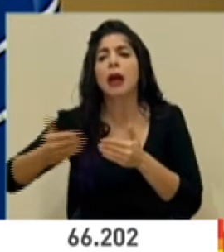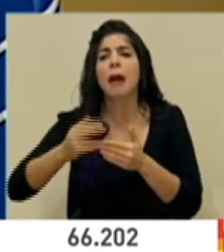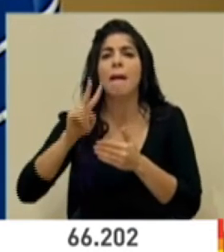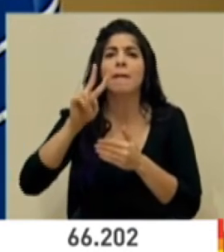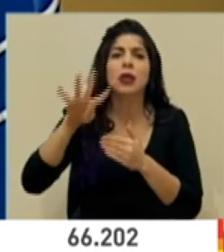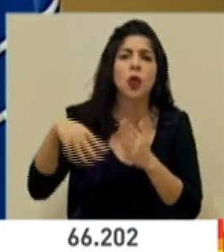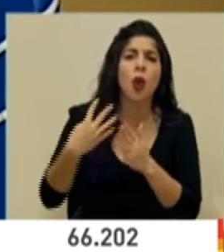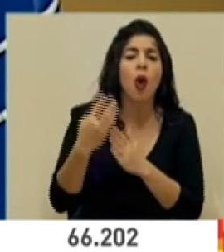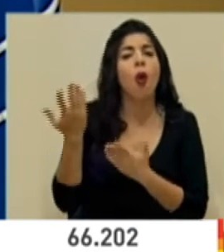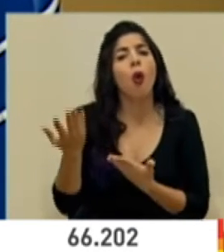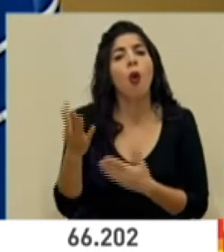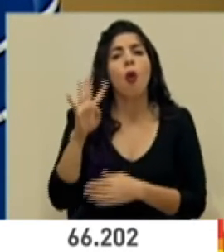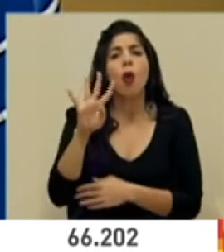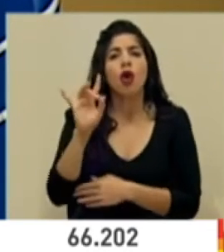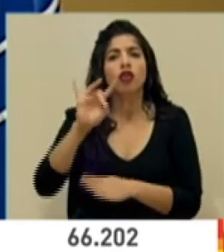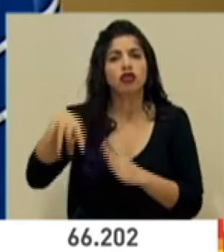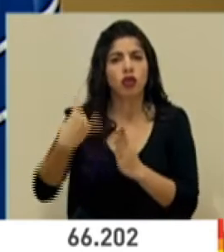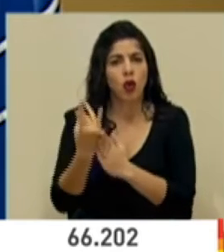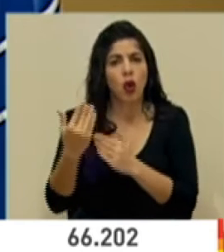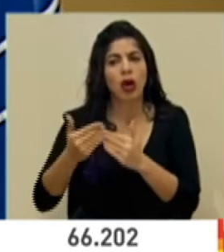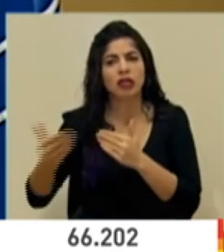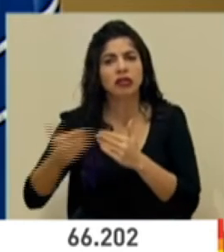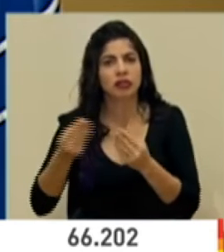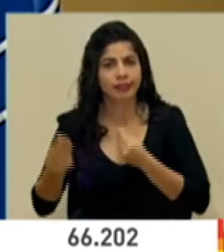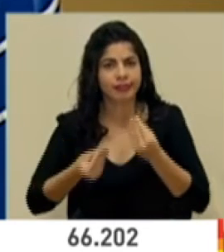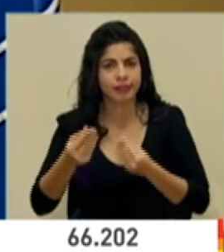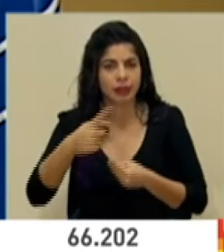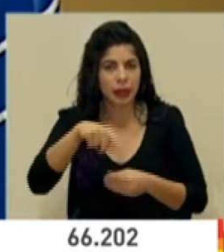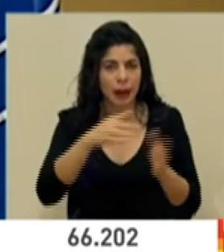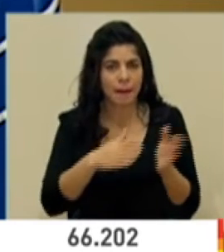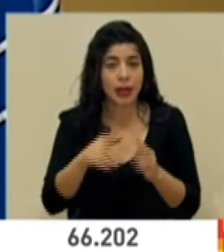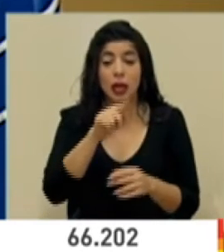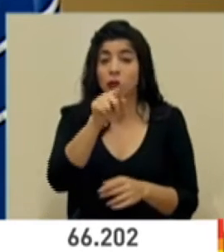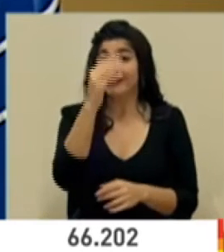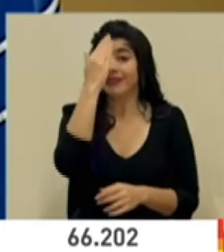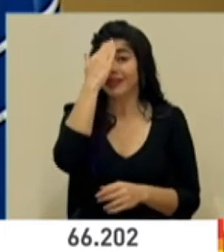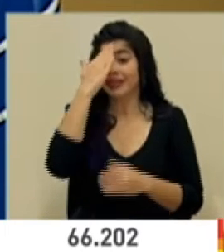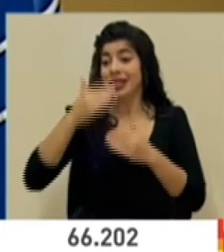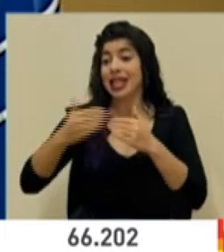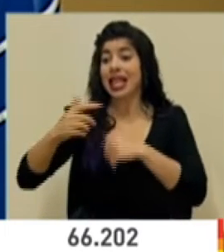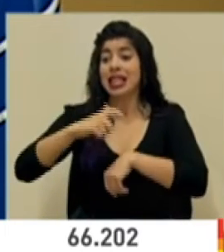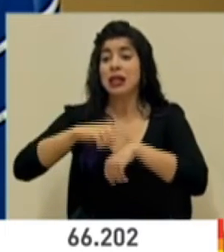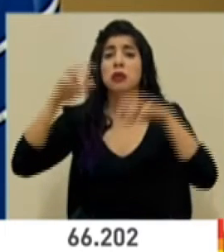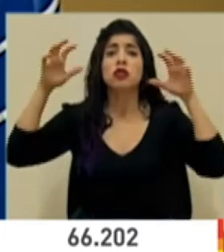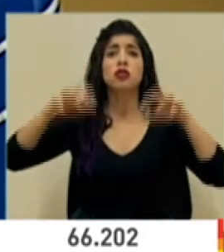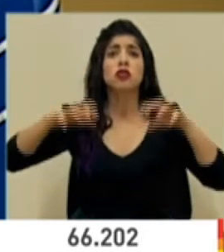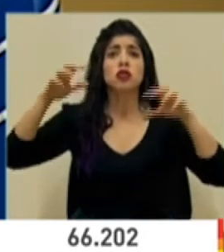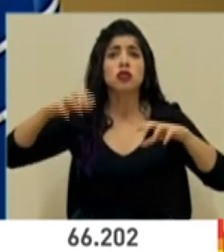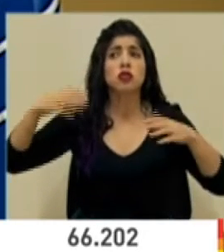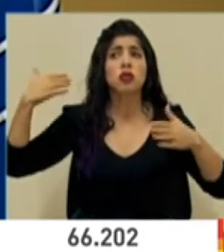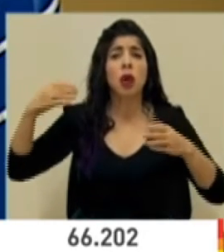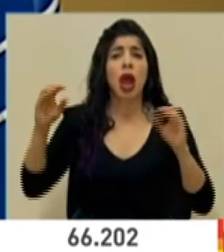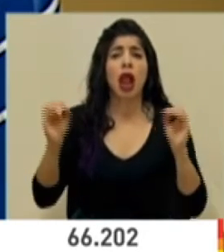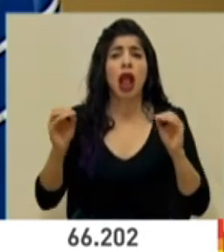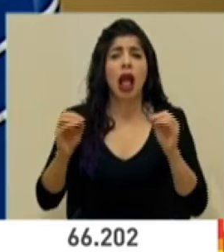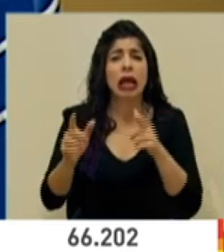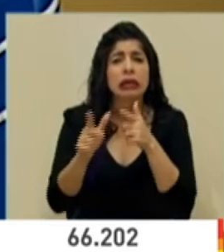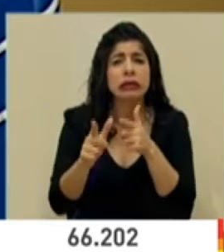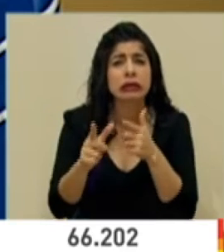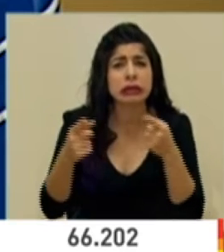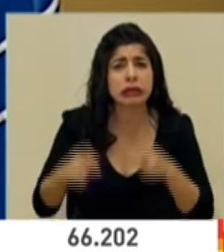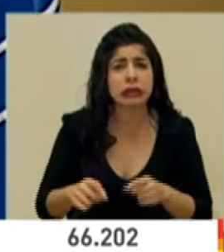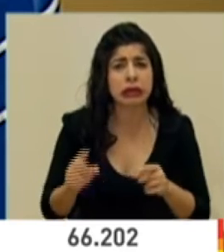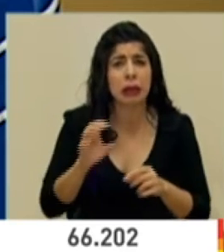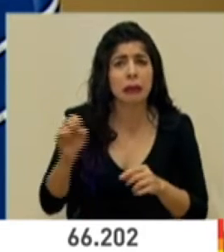48 horas. Yo quiero recalcar que este periodo lluvioso, si bien es cierto, no hemos tenido un evento extremo durante